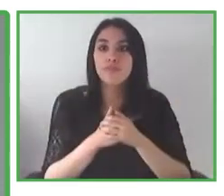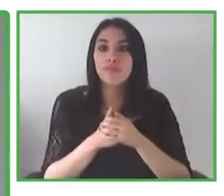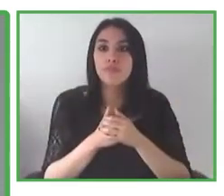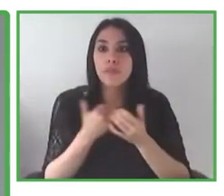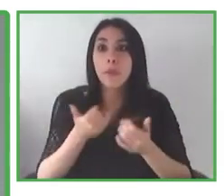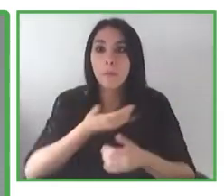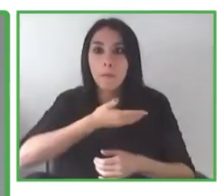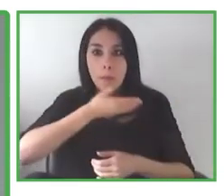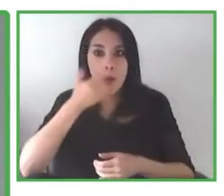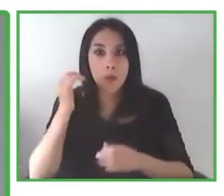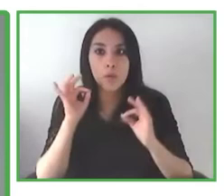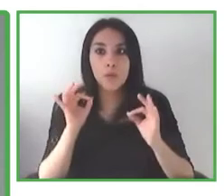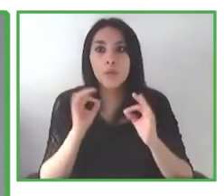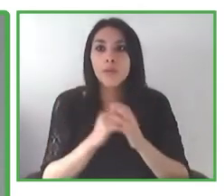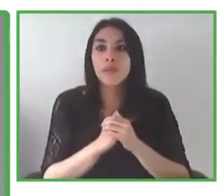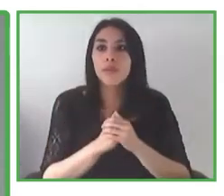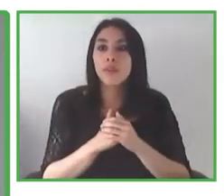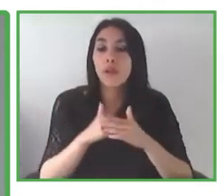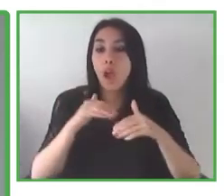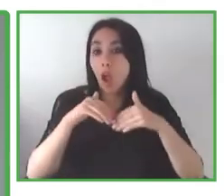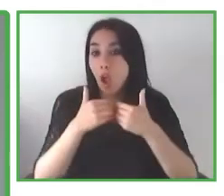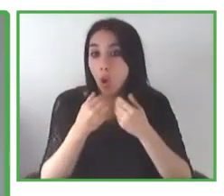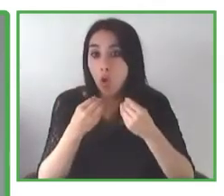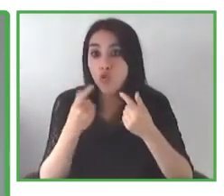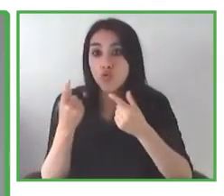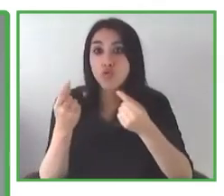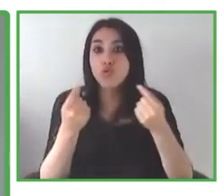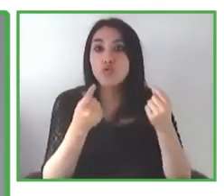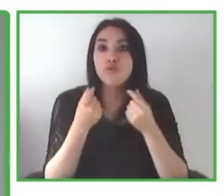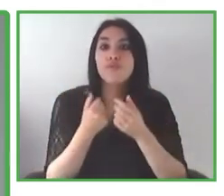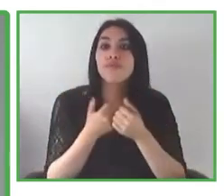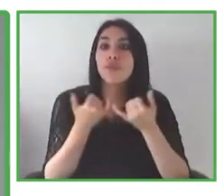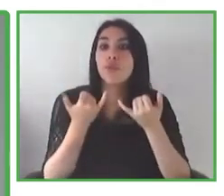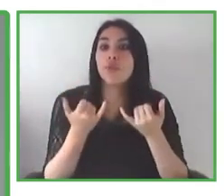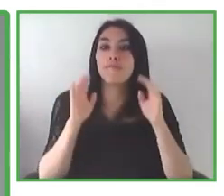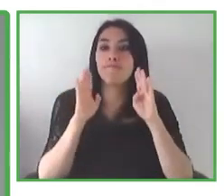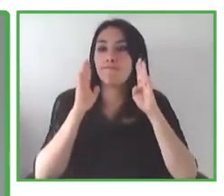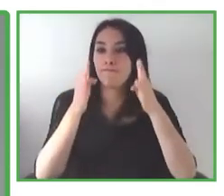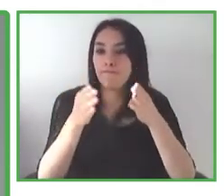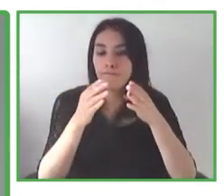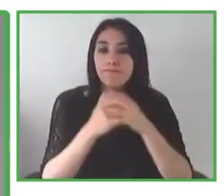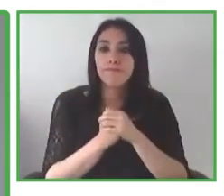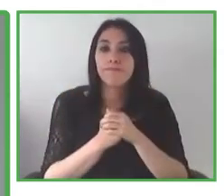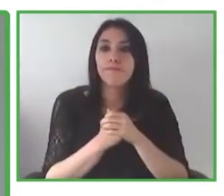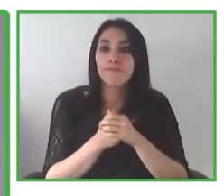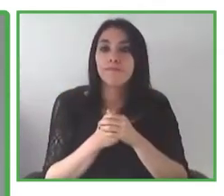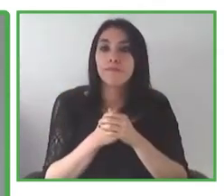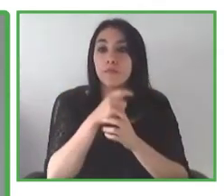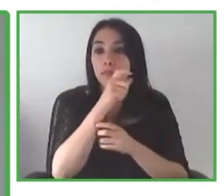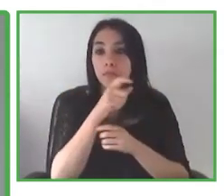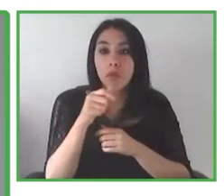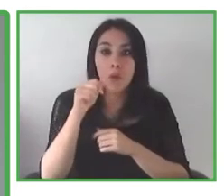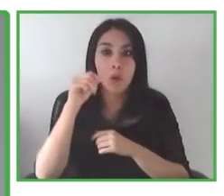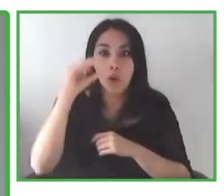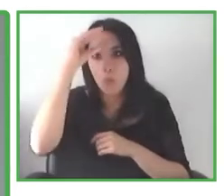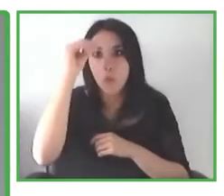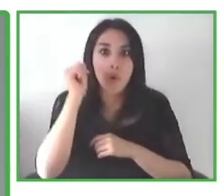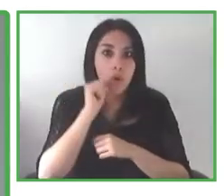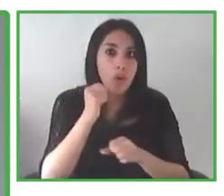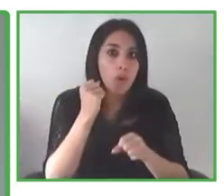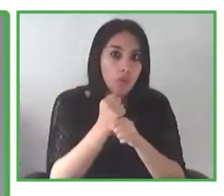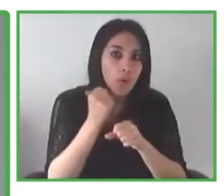a crear esta atención para todos y todas, para que todos trabajen junto con ellos. Así que,